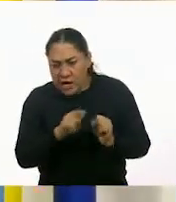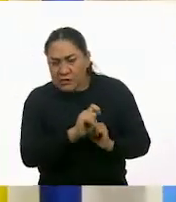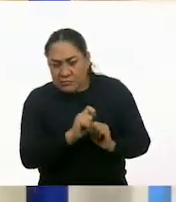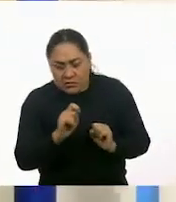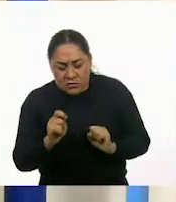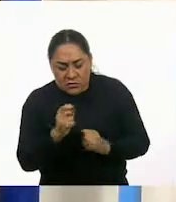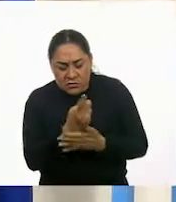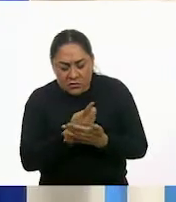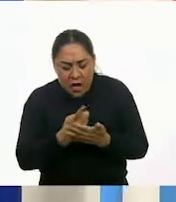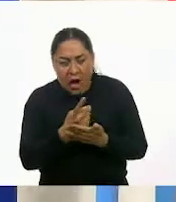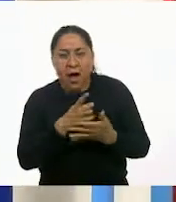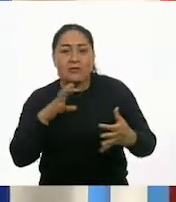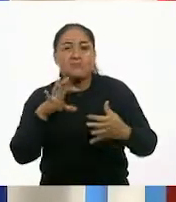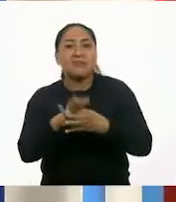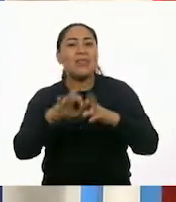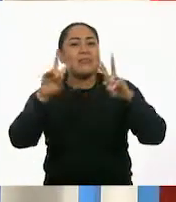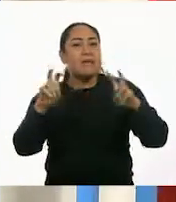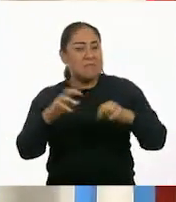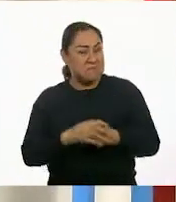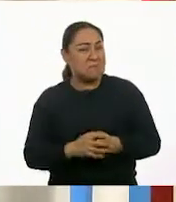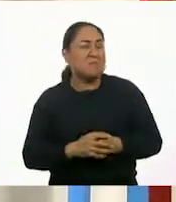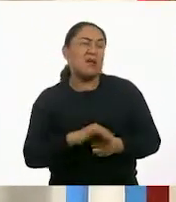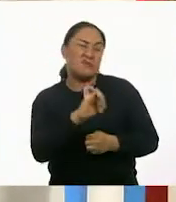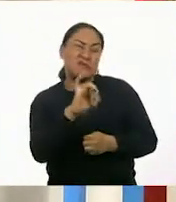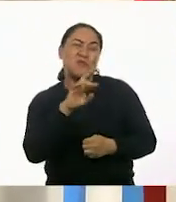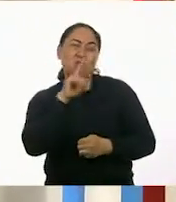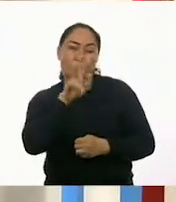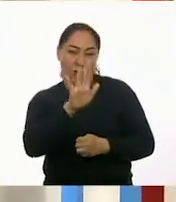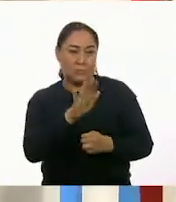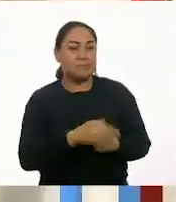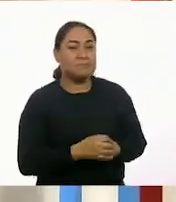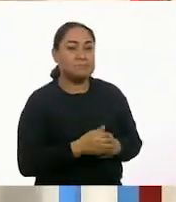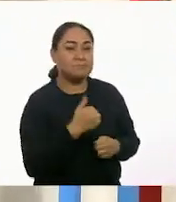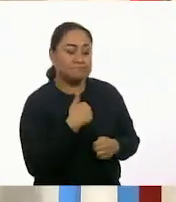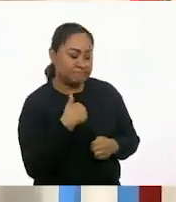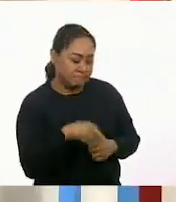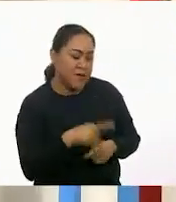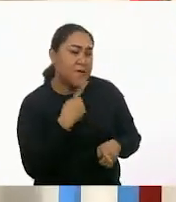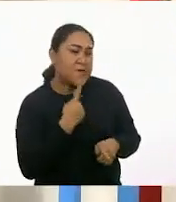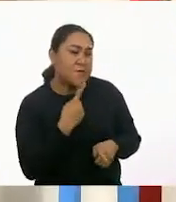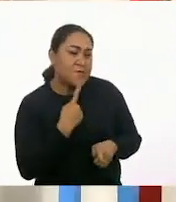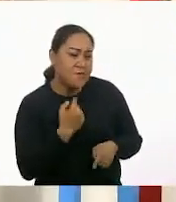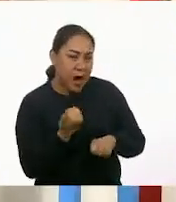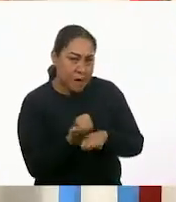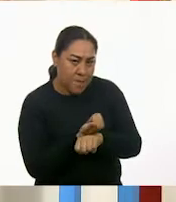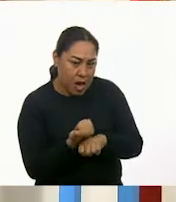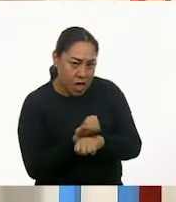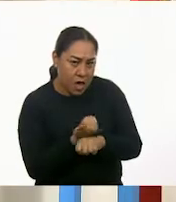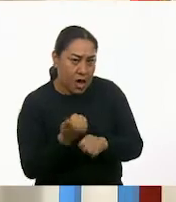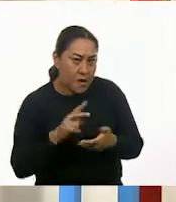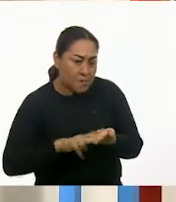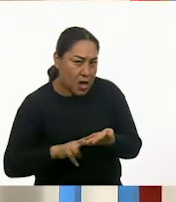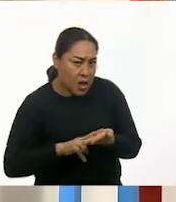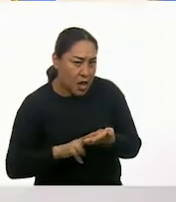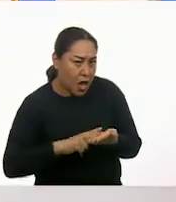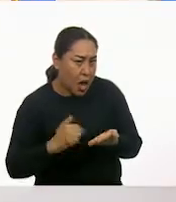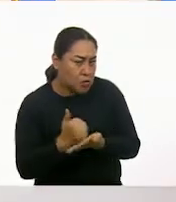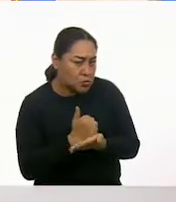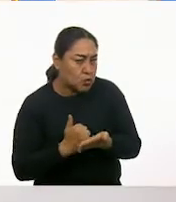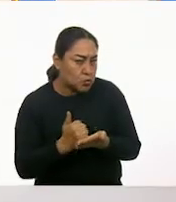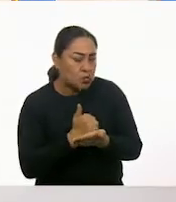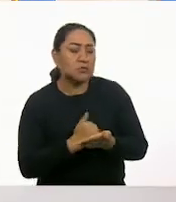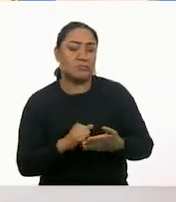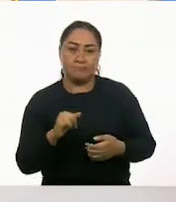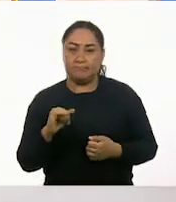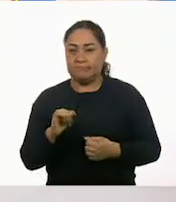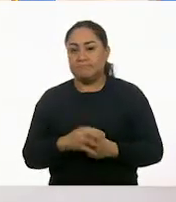Yo creo que sí. A ver, están las rojas de este lado, las amarillas, una verde y una azul que